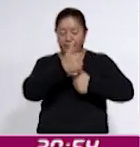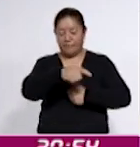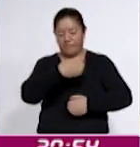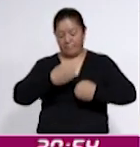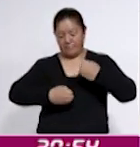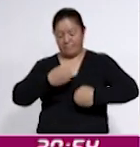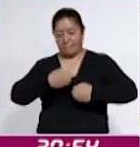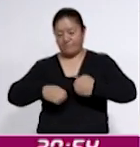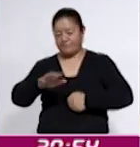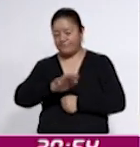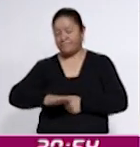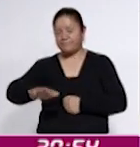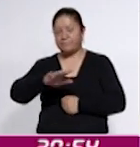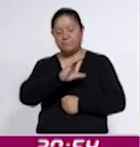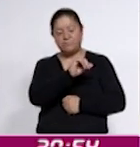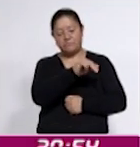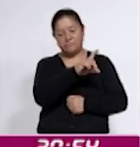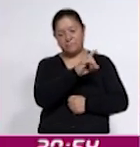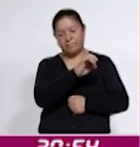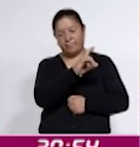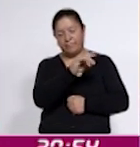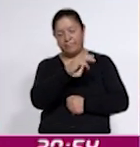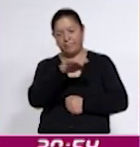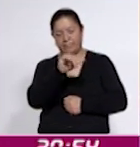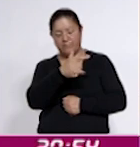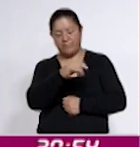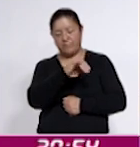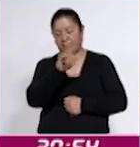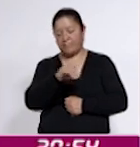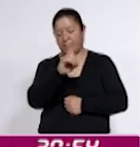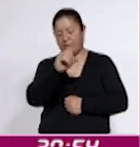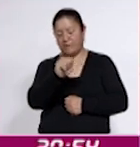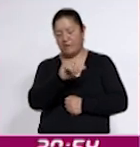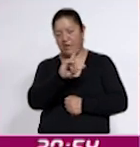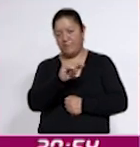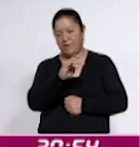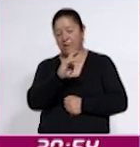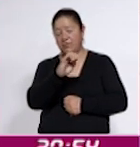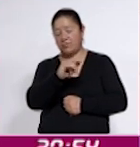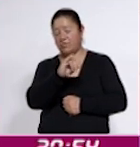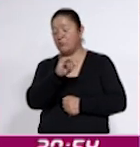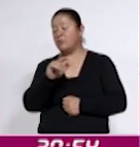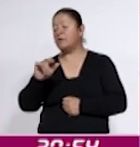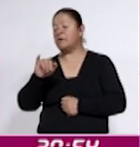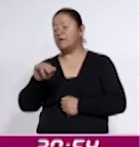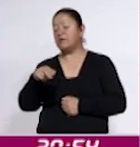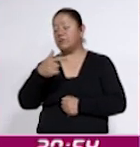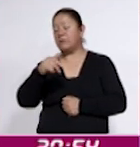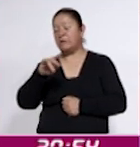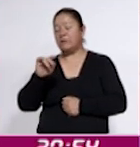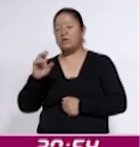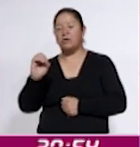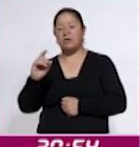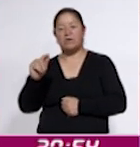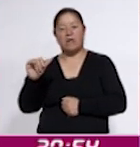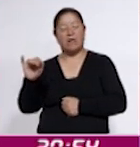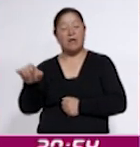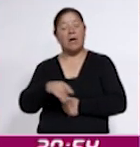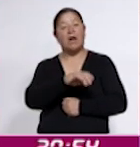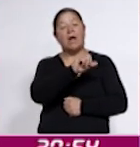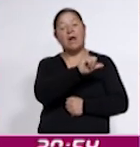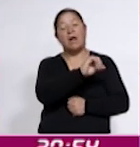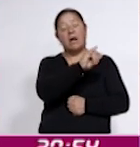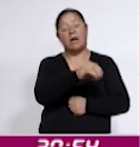de juez de distrito por parte de Candelario Magaña Hernández, José Alberto Solís López e Ingrid Jordán Arteaga. En tanto, Jaime Allier Campuzano